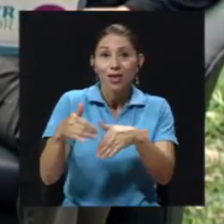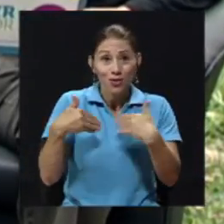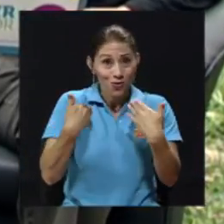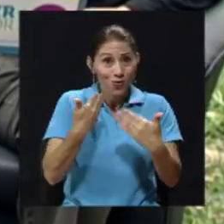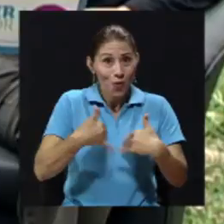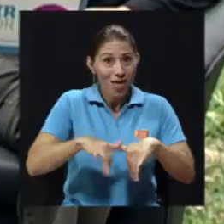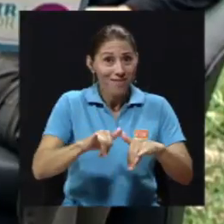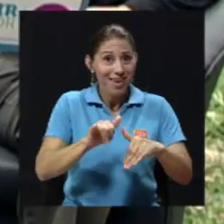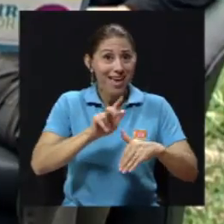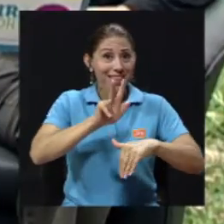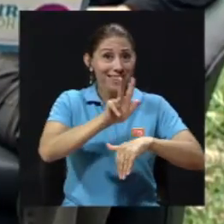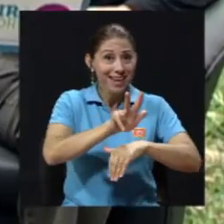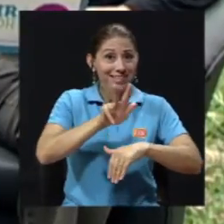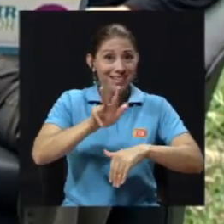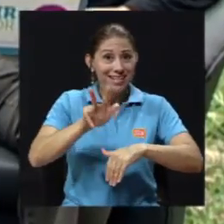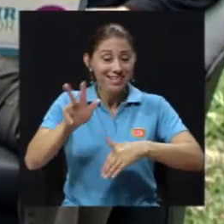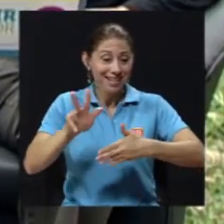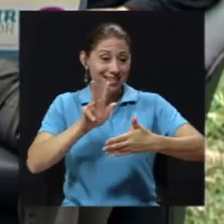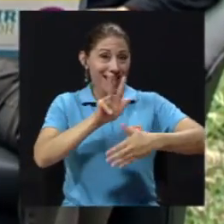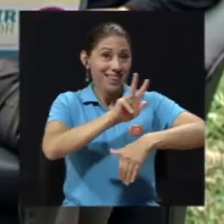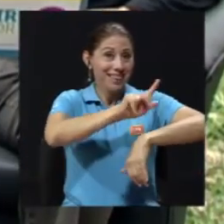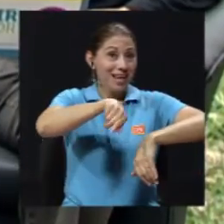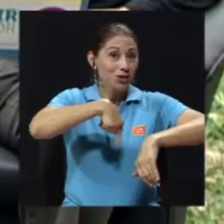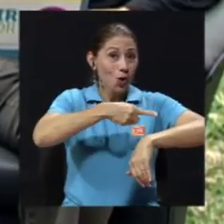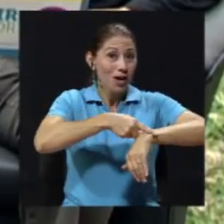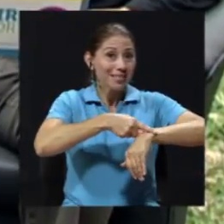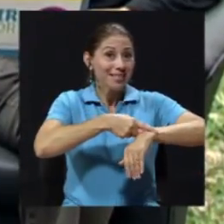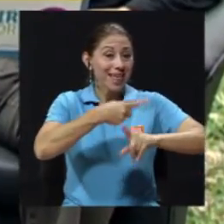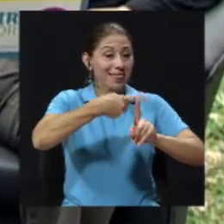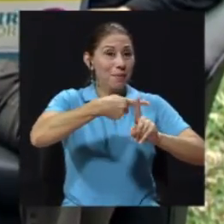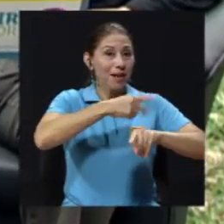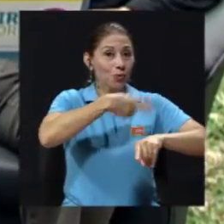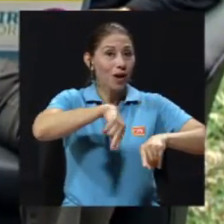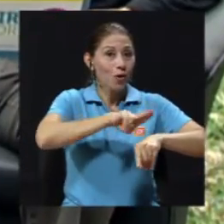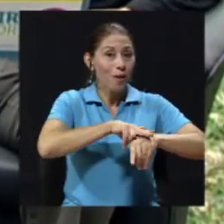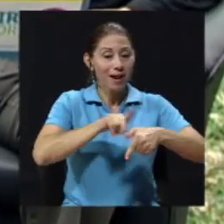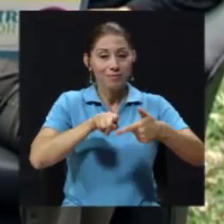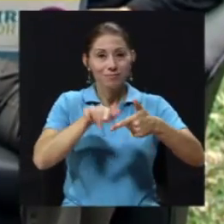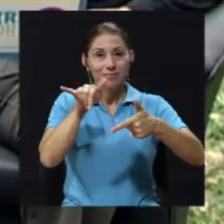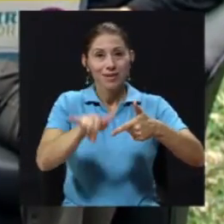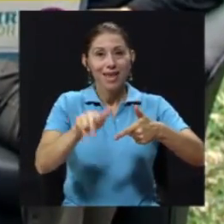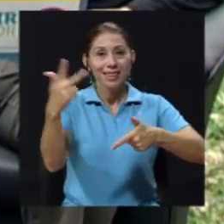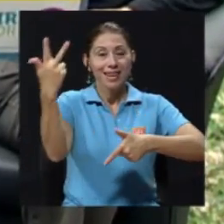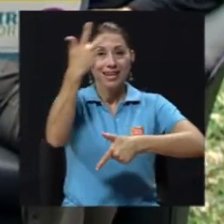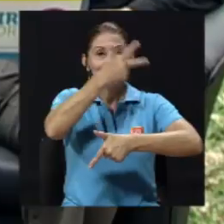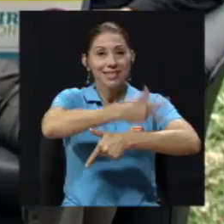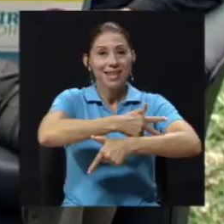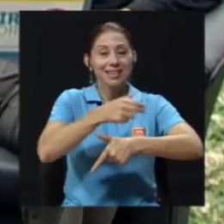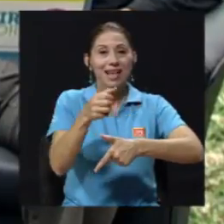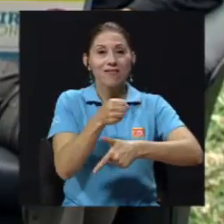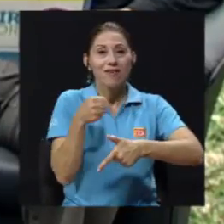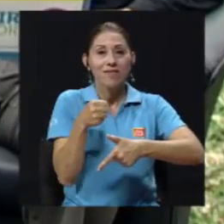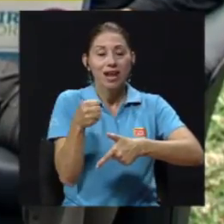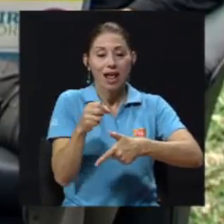si está a temperatura normal? ¿Tres días si está en la refrigeradora? ¿Y tres meses si está en el congelador? ¿Sigue vigente?